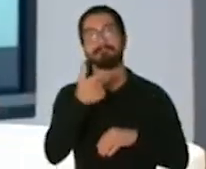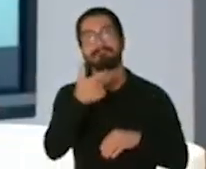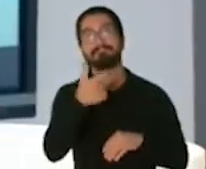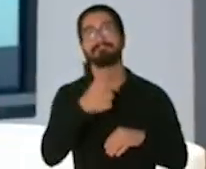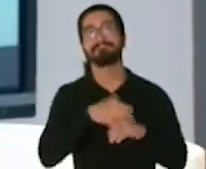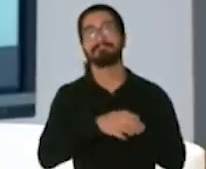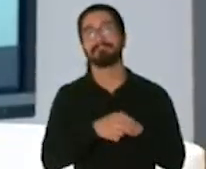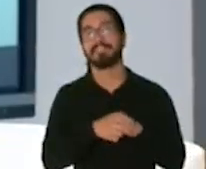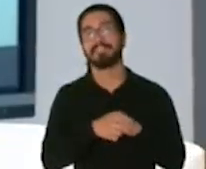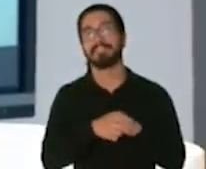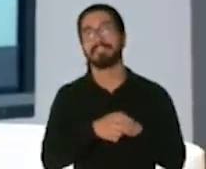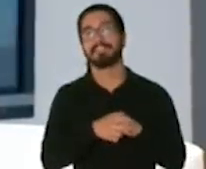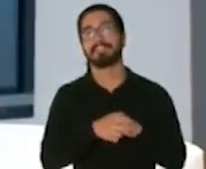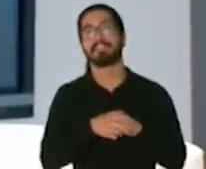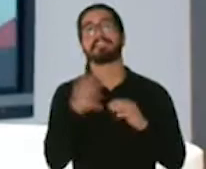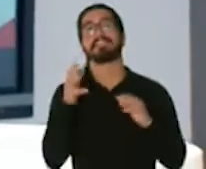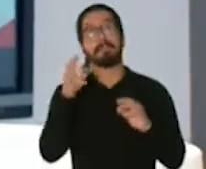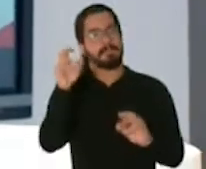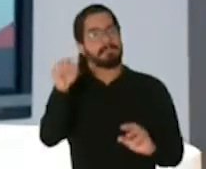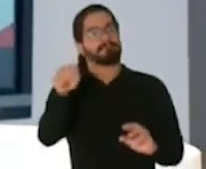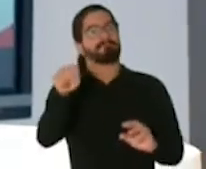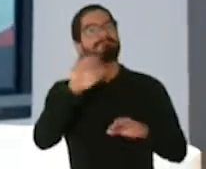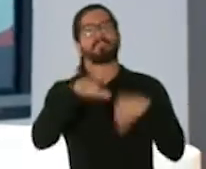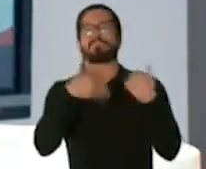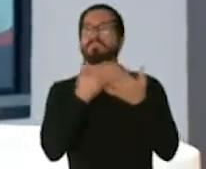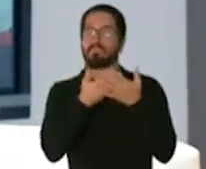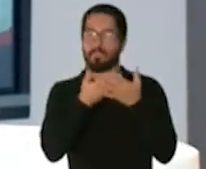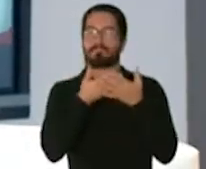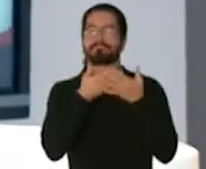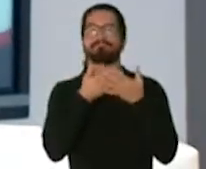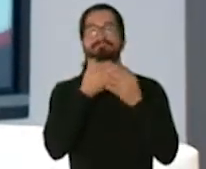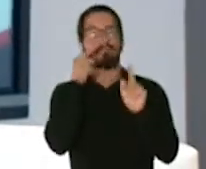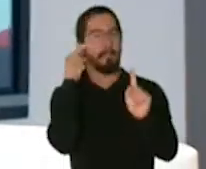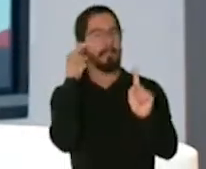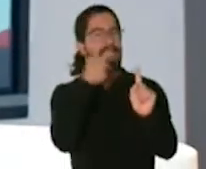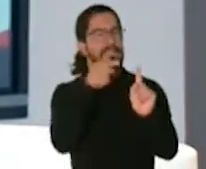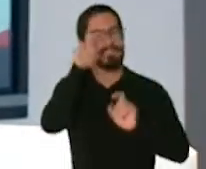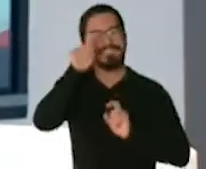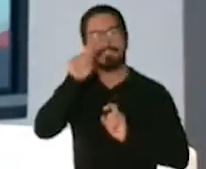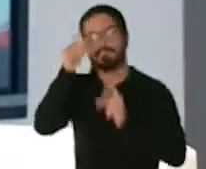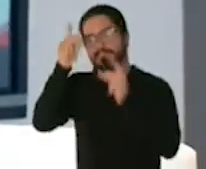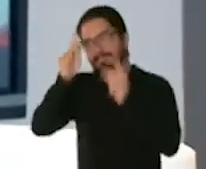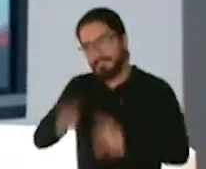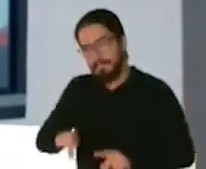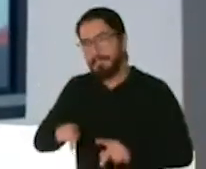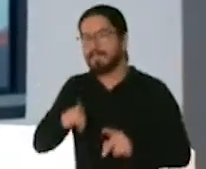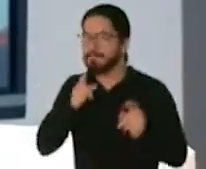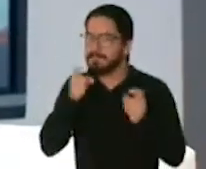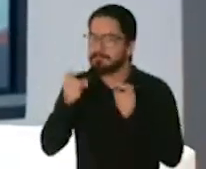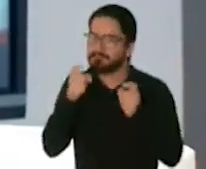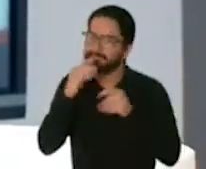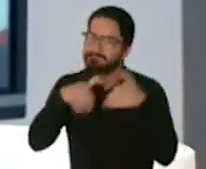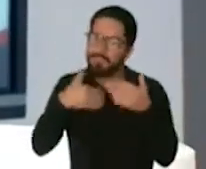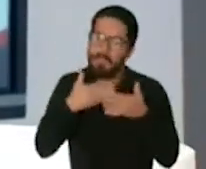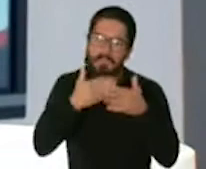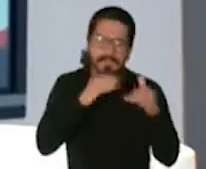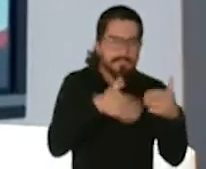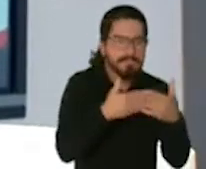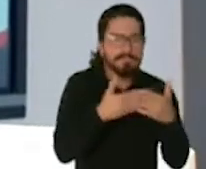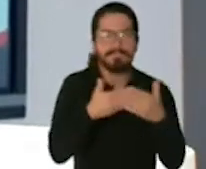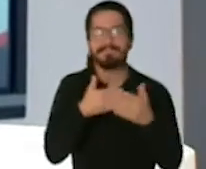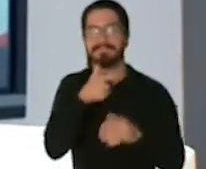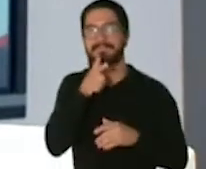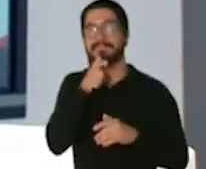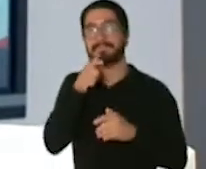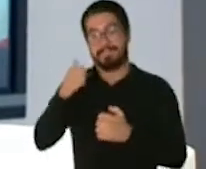Y precisamente toda misión requiere de una mente maestra que organice los trabajos para alcanzar el objetivo. La Guardia Nacional